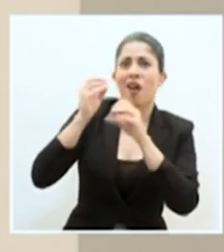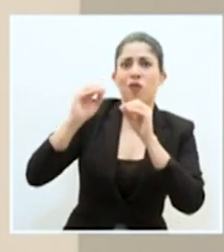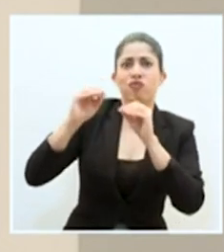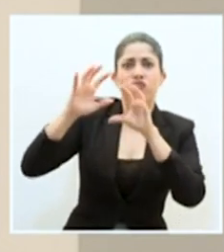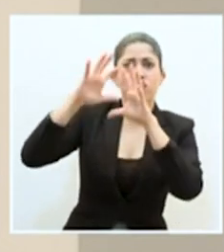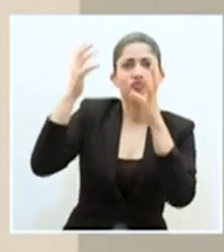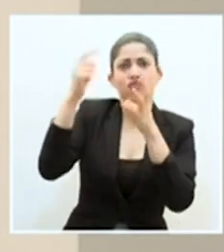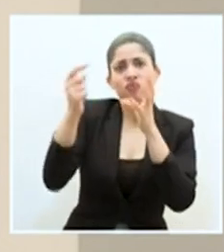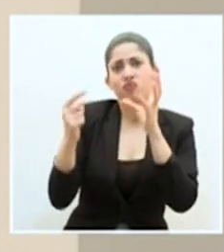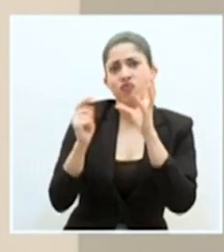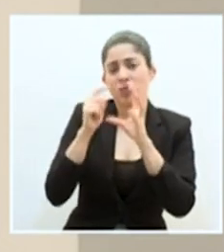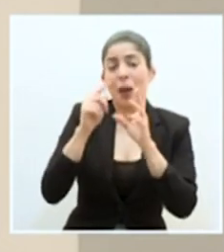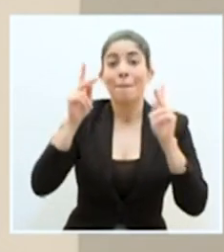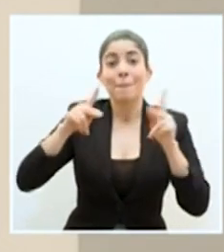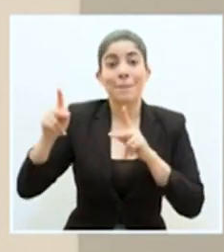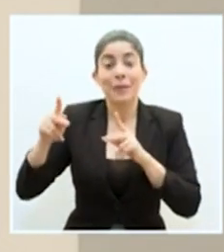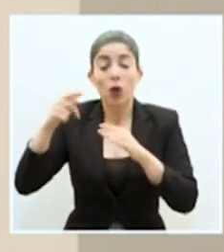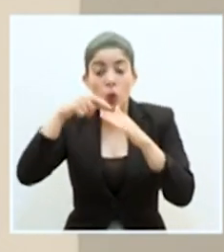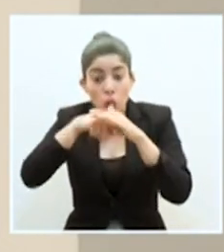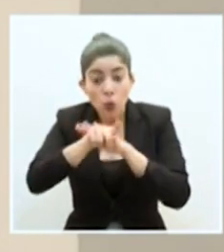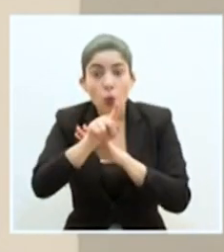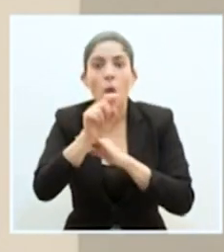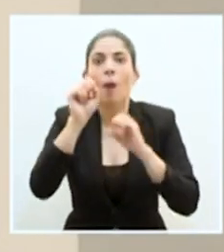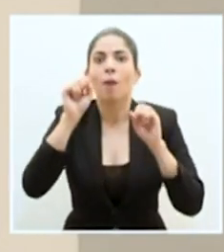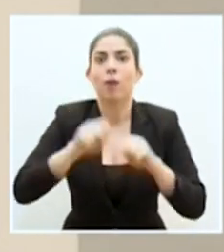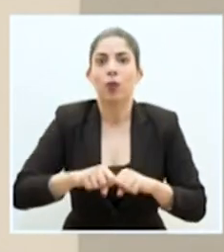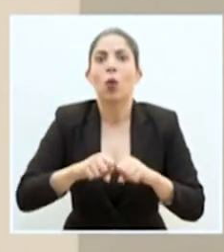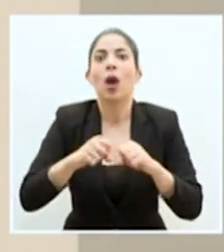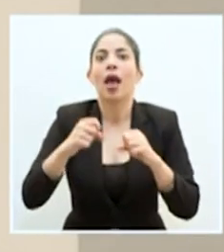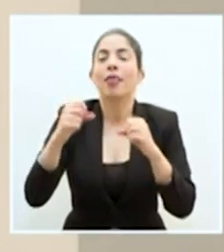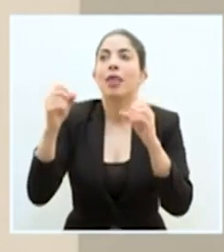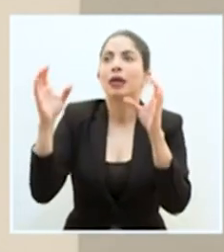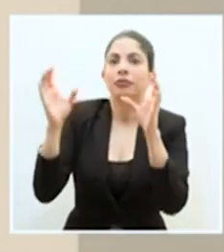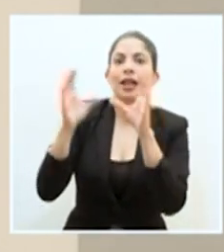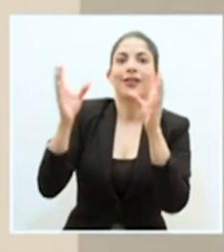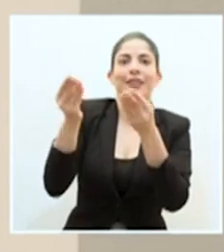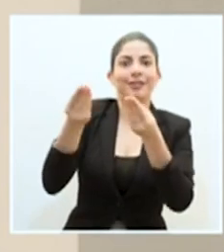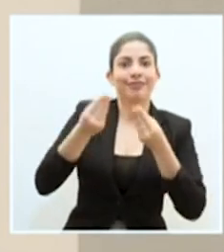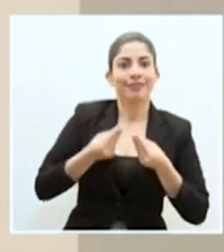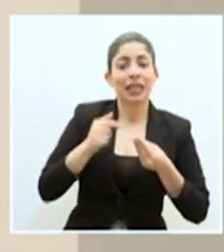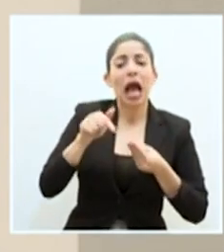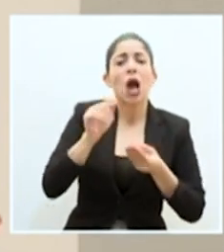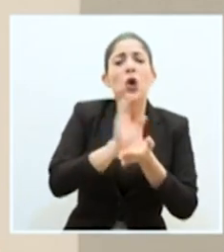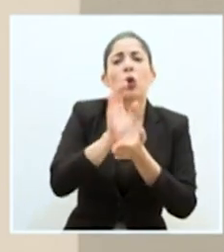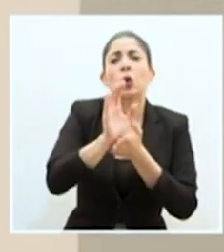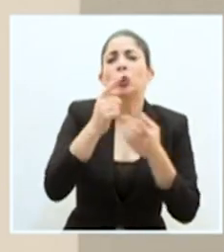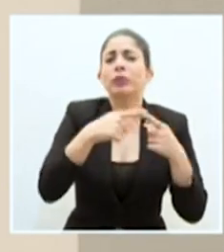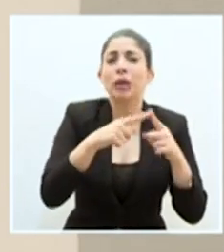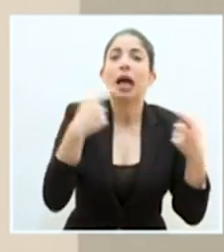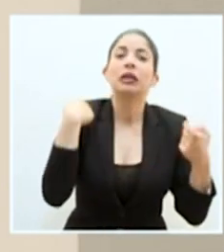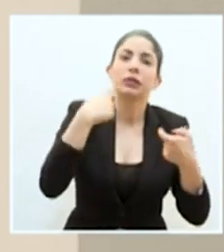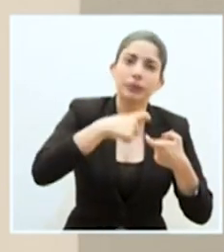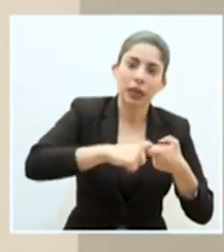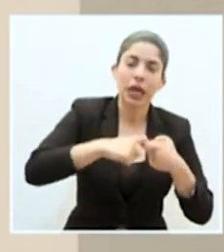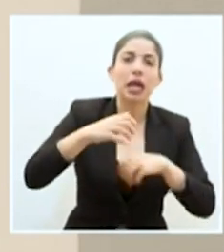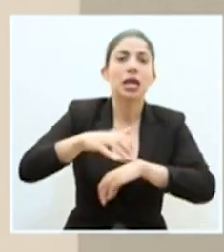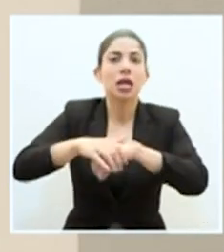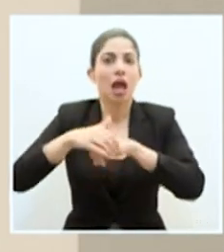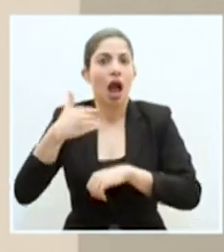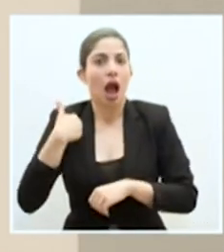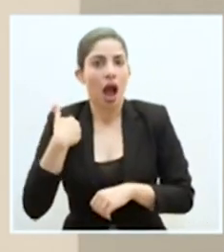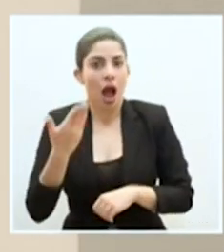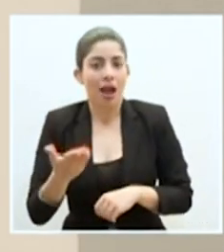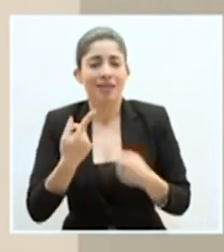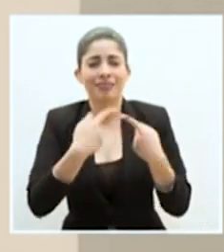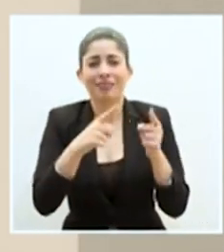a nivel global. Las personas van a poder tener acceso a estas certificaciones. Hay cursos tanto en español como en inglés y en